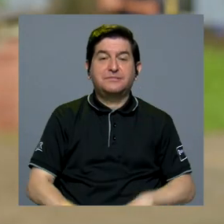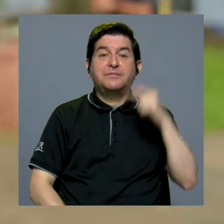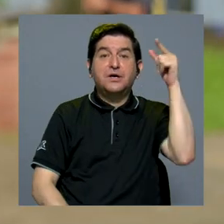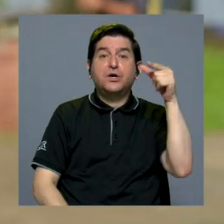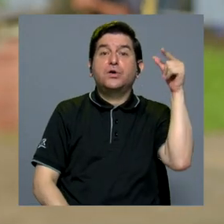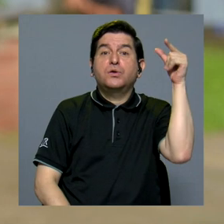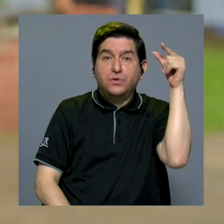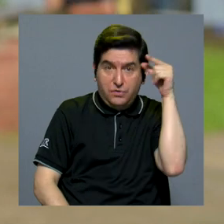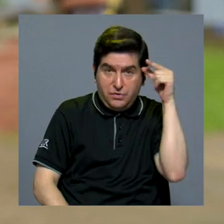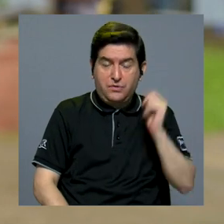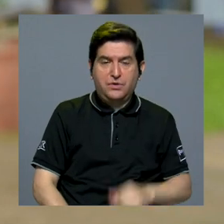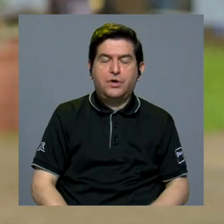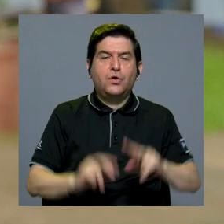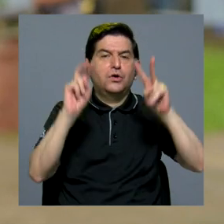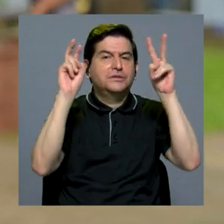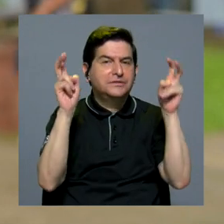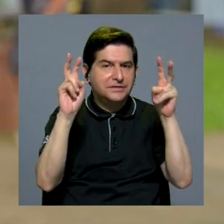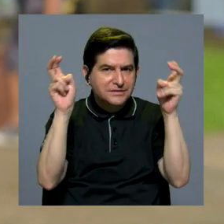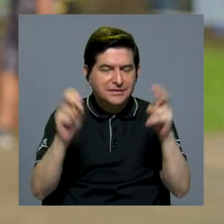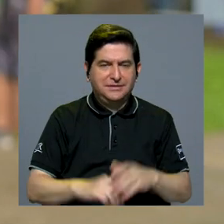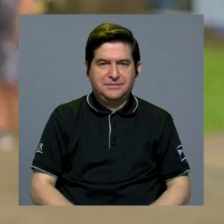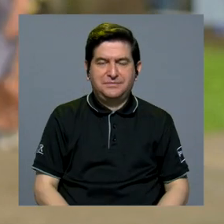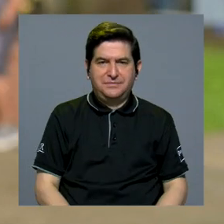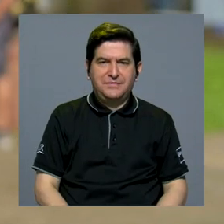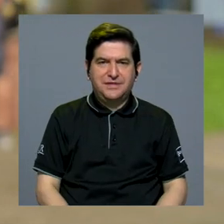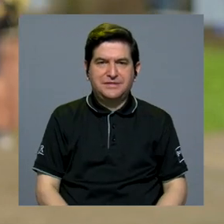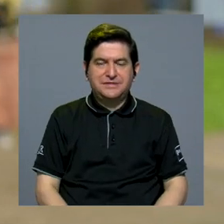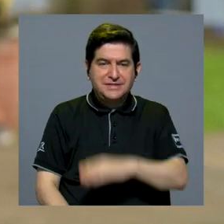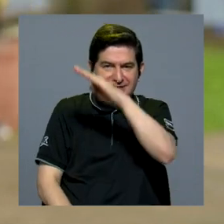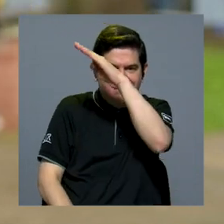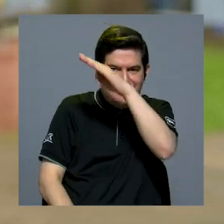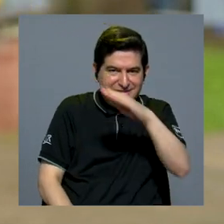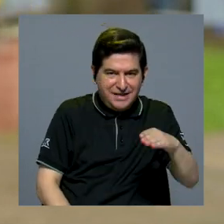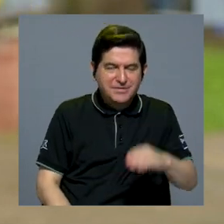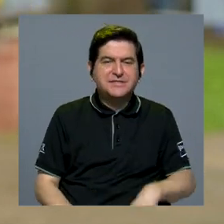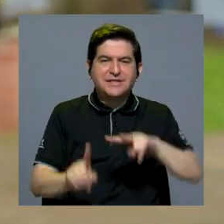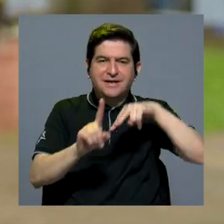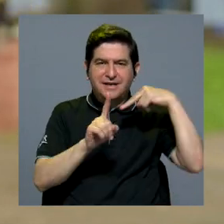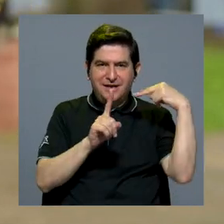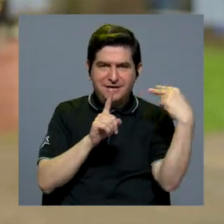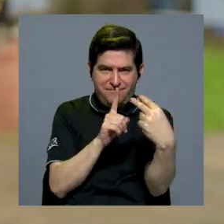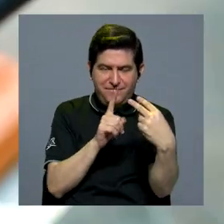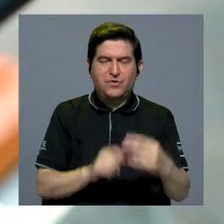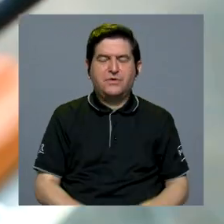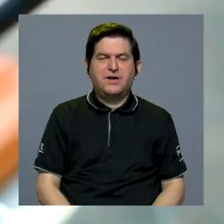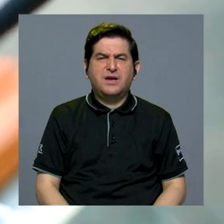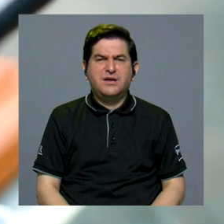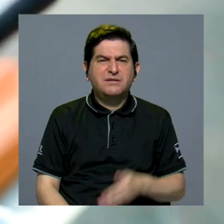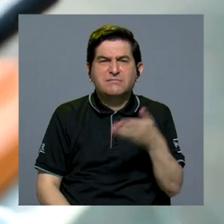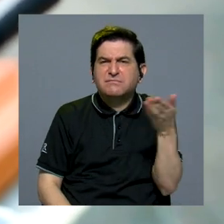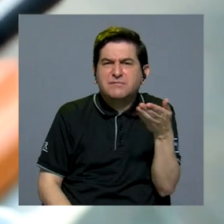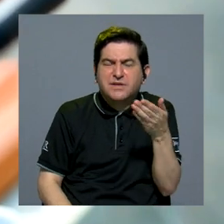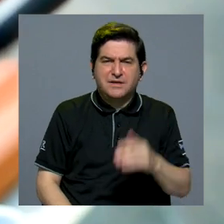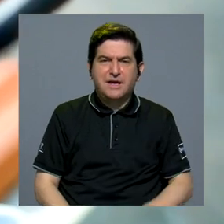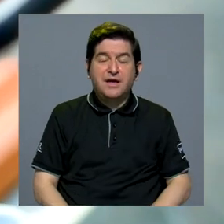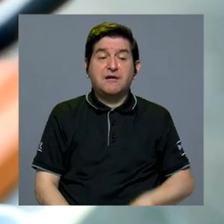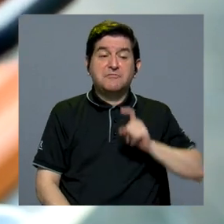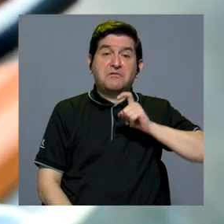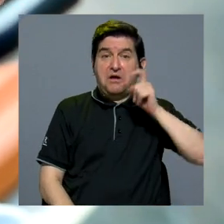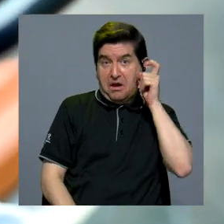educativo y por supuesto también temas, por ejemplo, como la transversalización bajo un enfoque de,